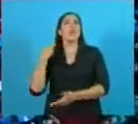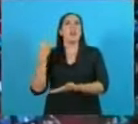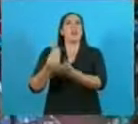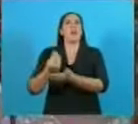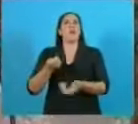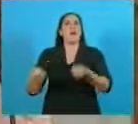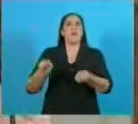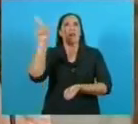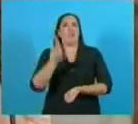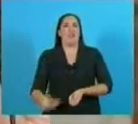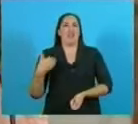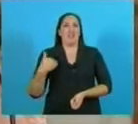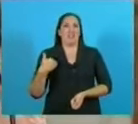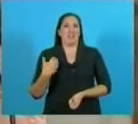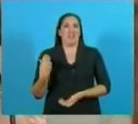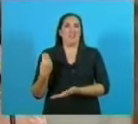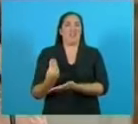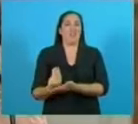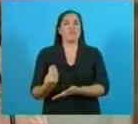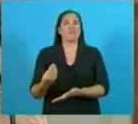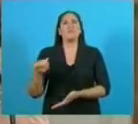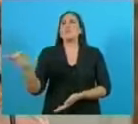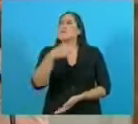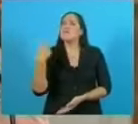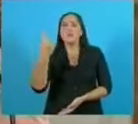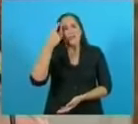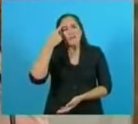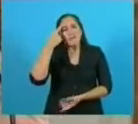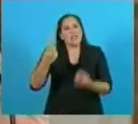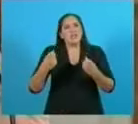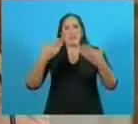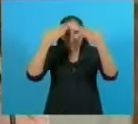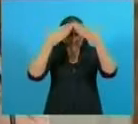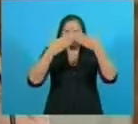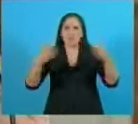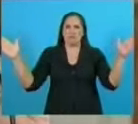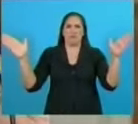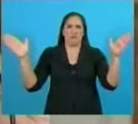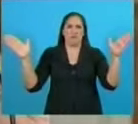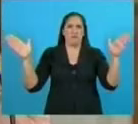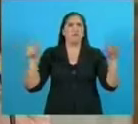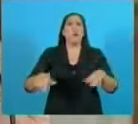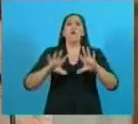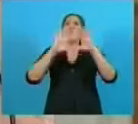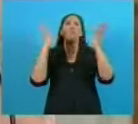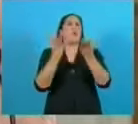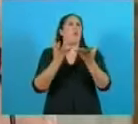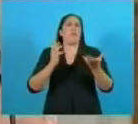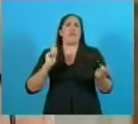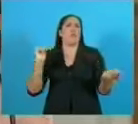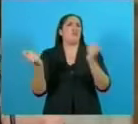República Argentina. La necesidad de abrir la cabeza. Estamos en un mundo totalmente diferente, no